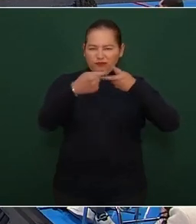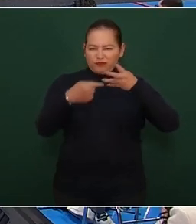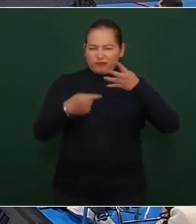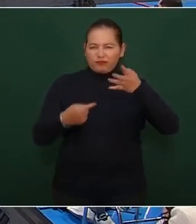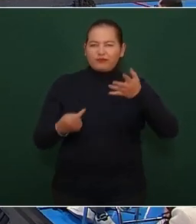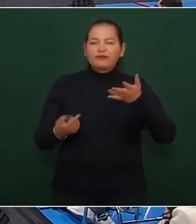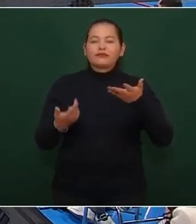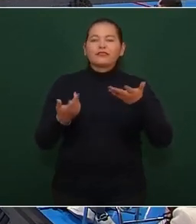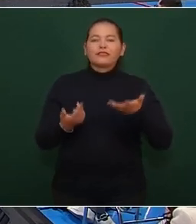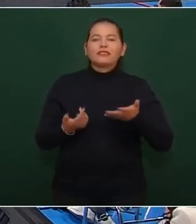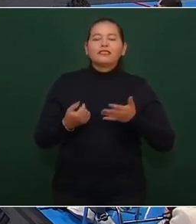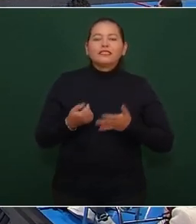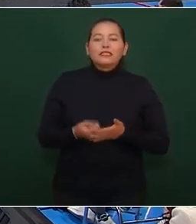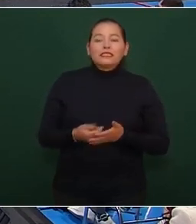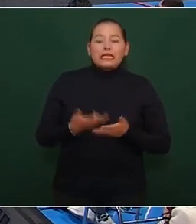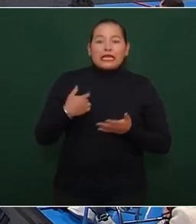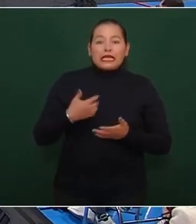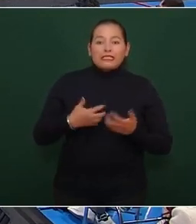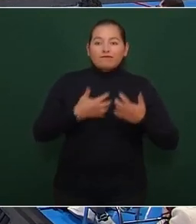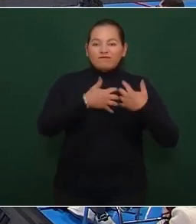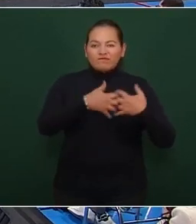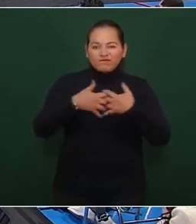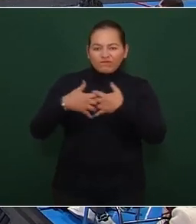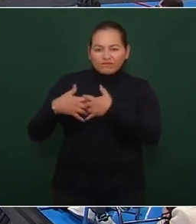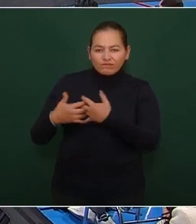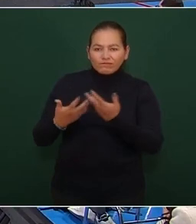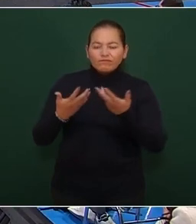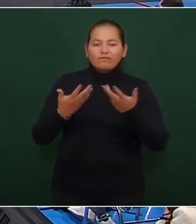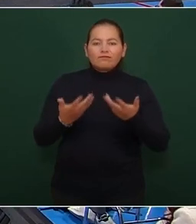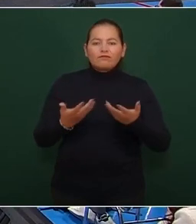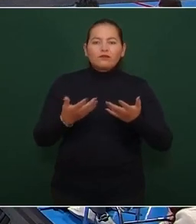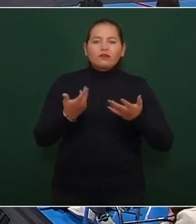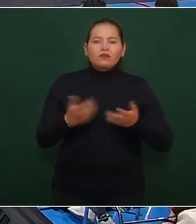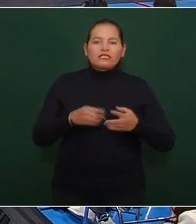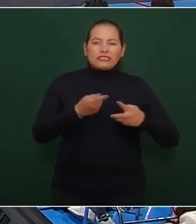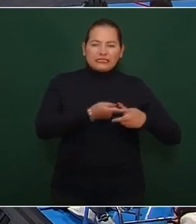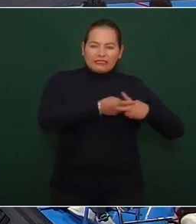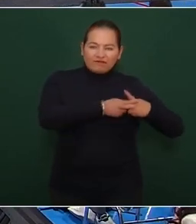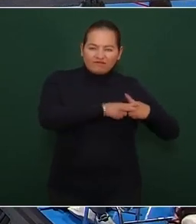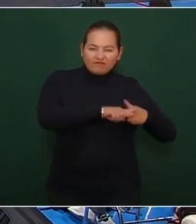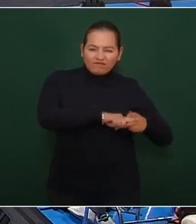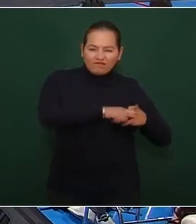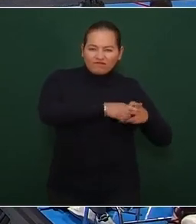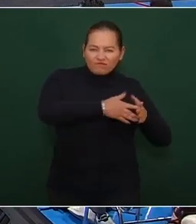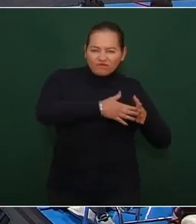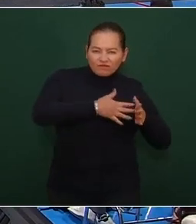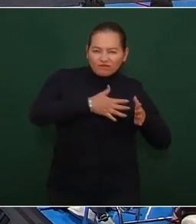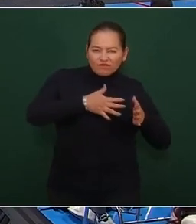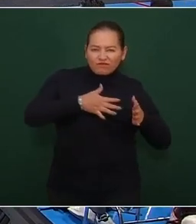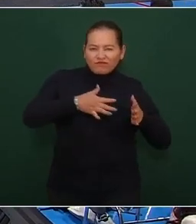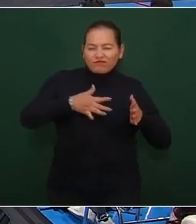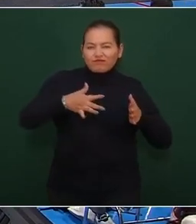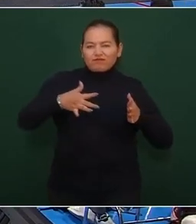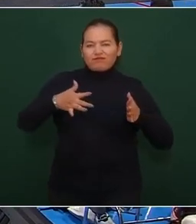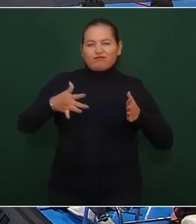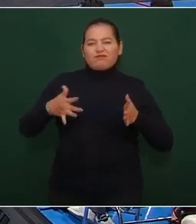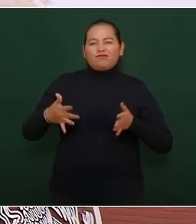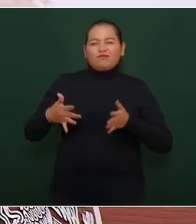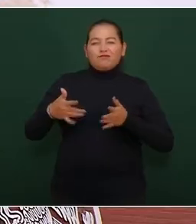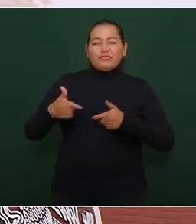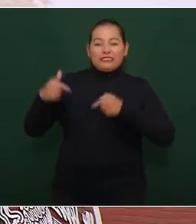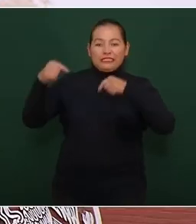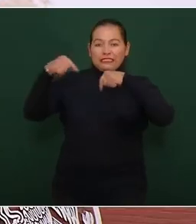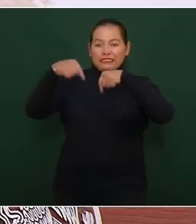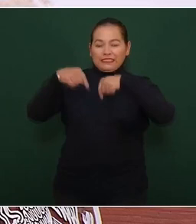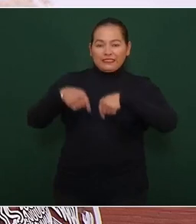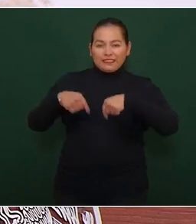lo que es nuestra industria desde su nacimiento, su desarrollo, la llegada aquí a